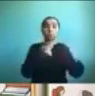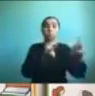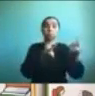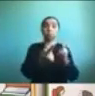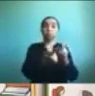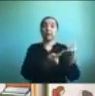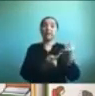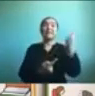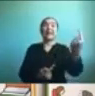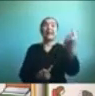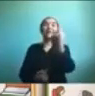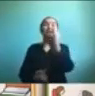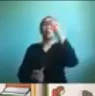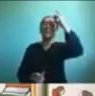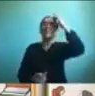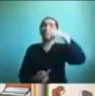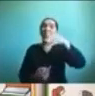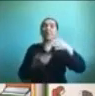está cada uno.